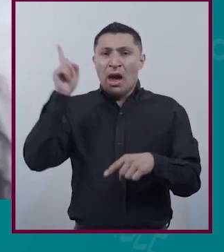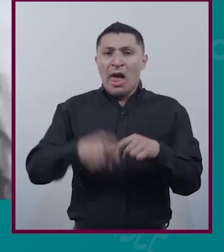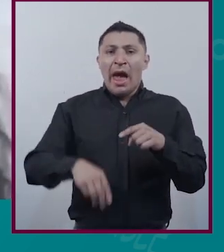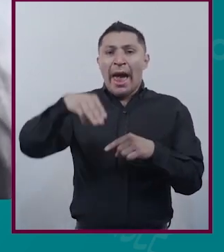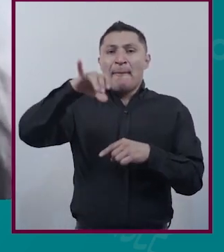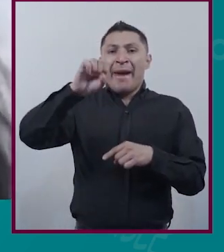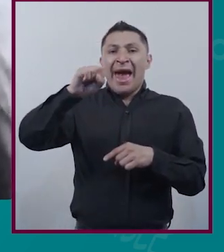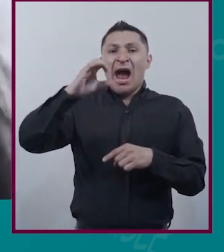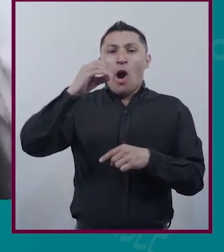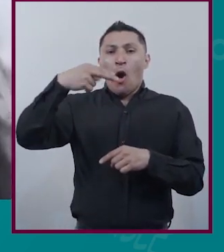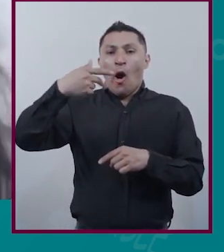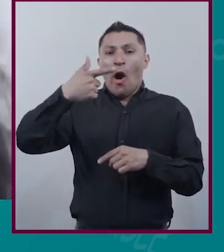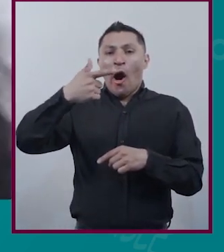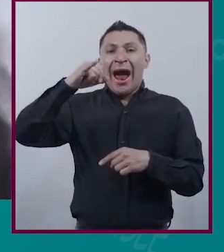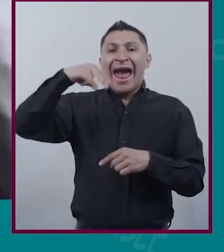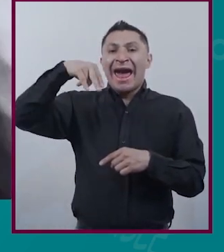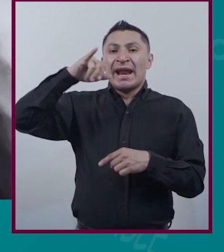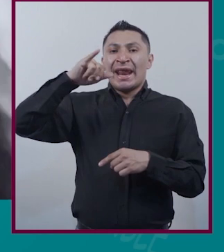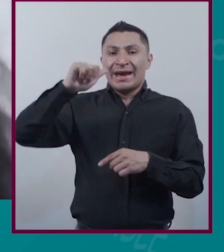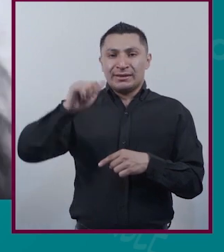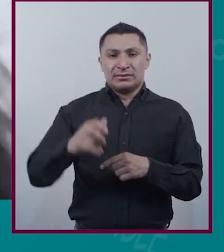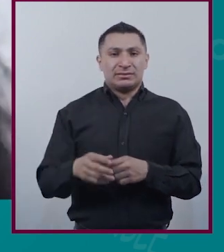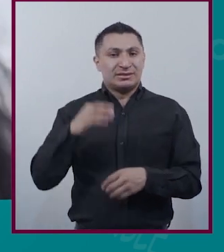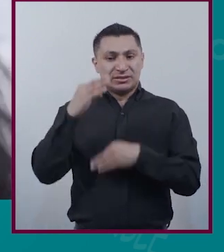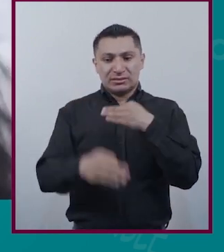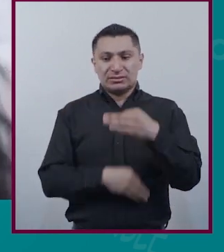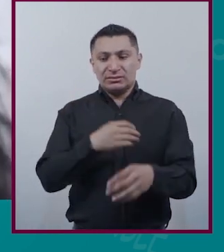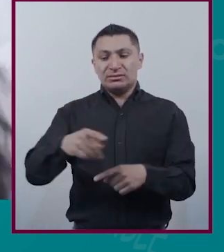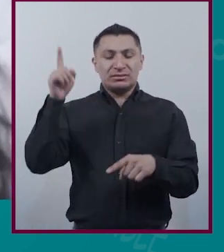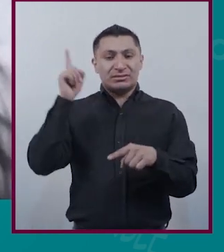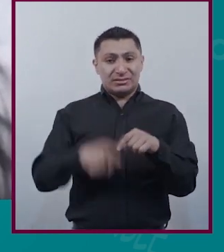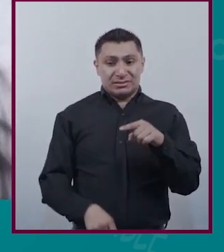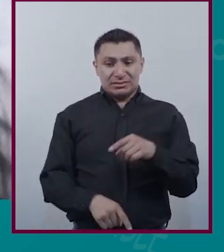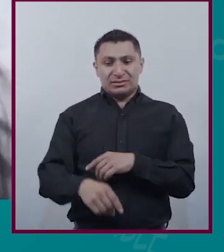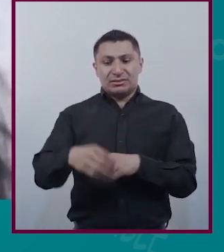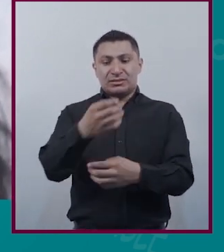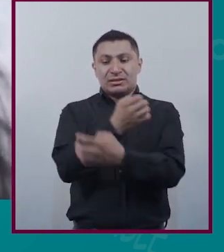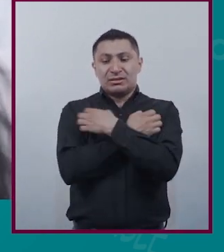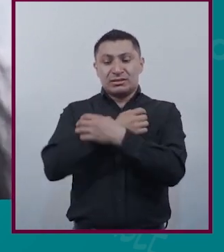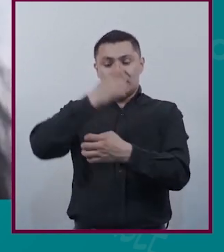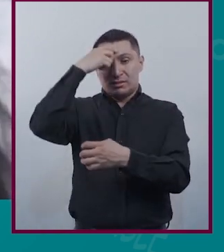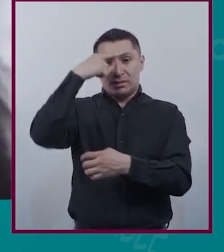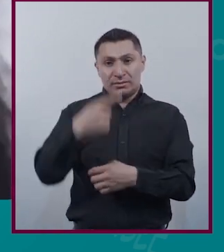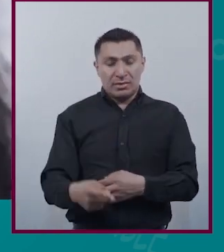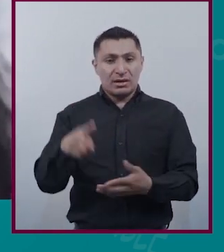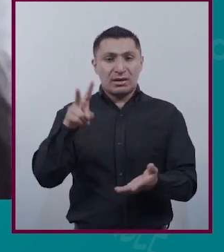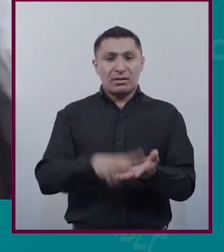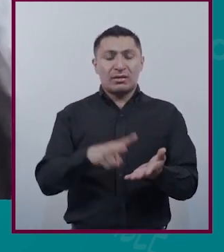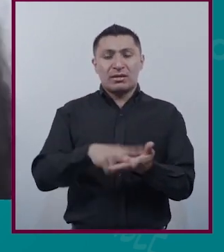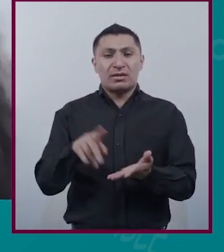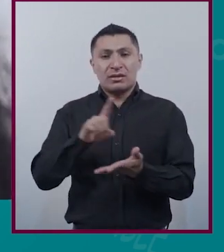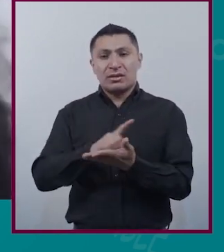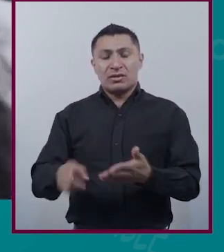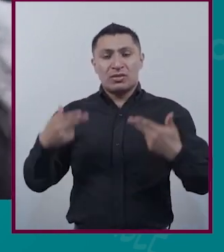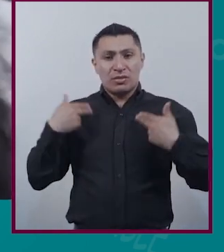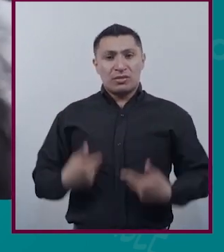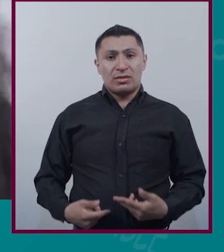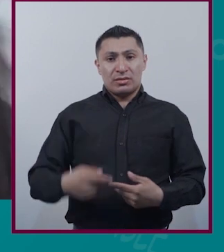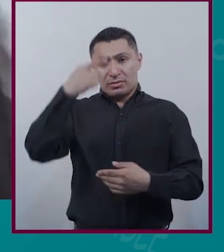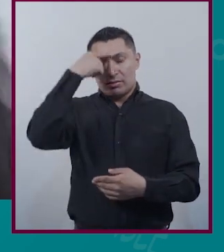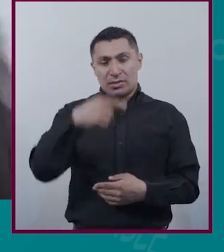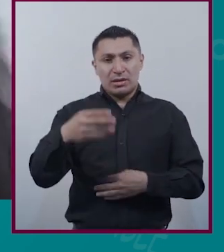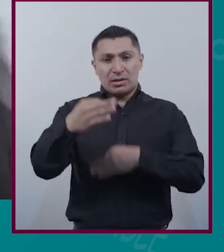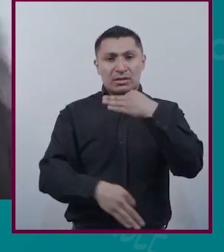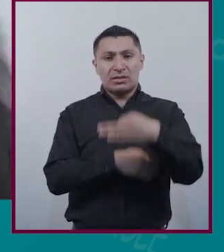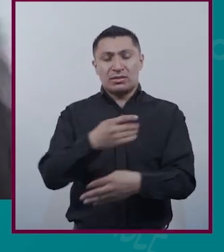lograr solidaridad entre todos Educar para ejercer el valor y el propósito de los derechos humanos A favor de todas las mujeres